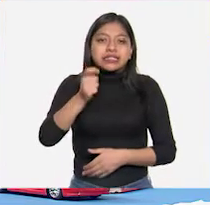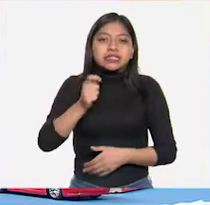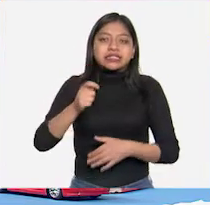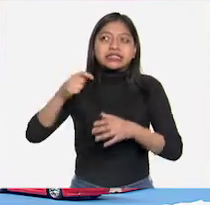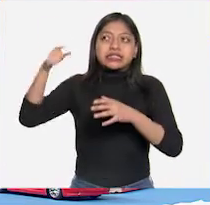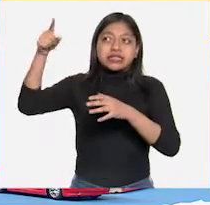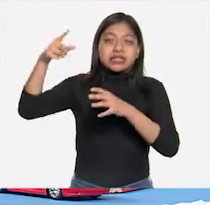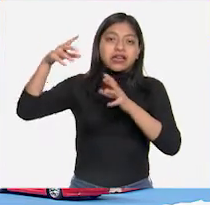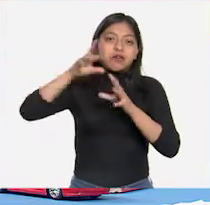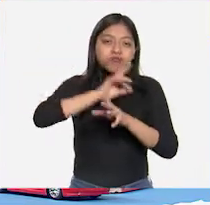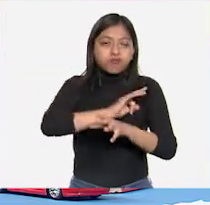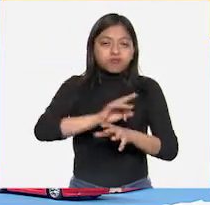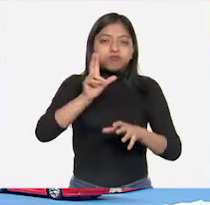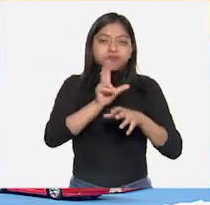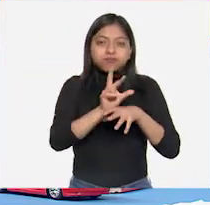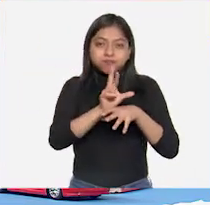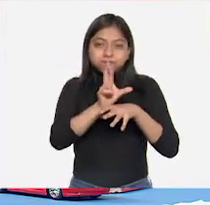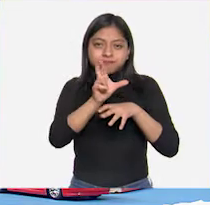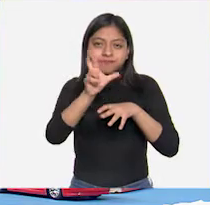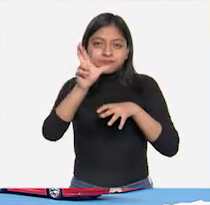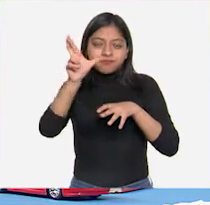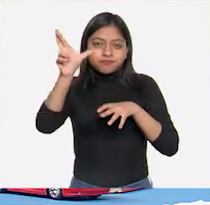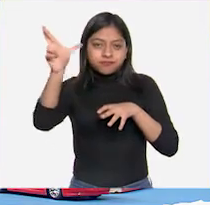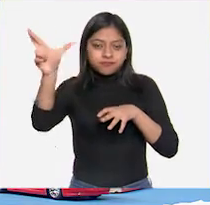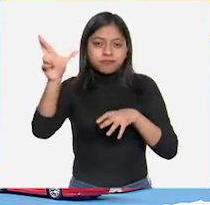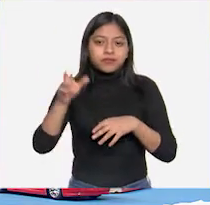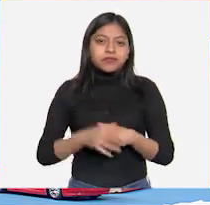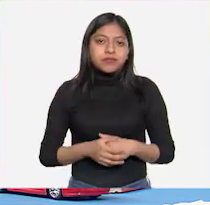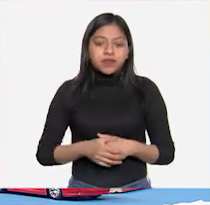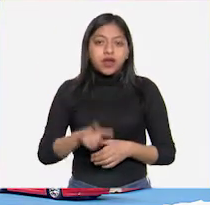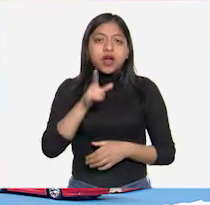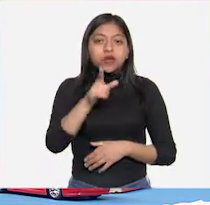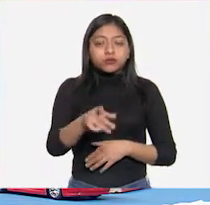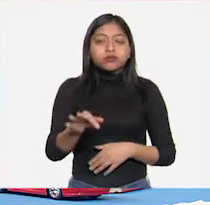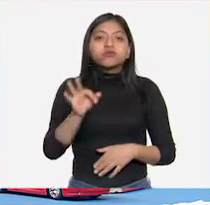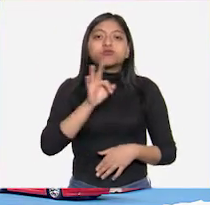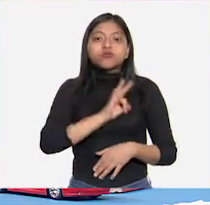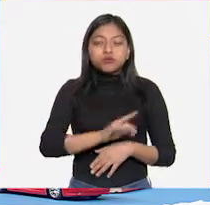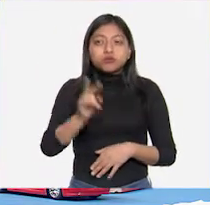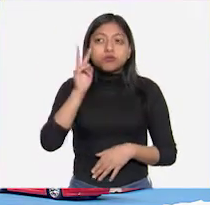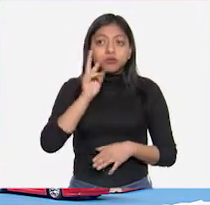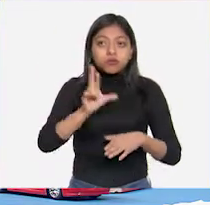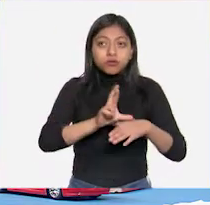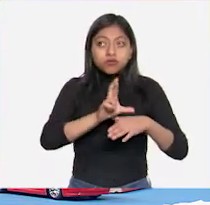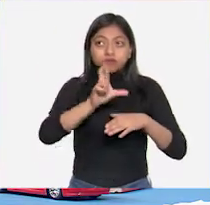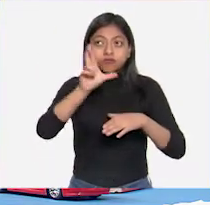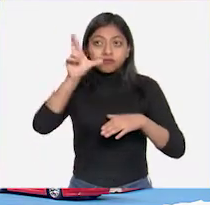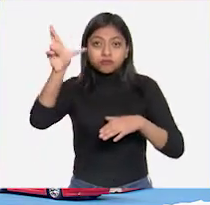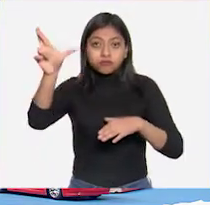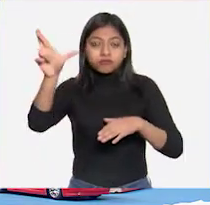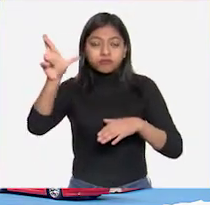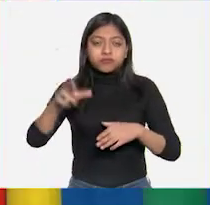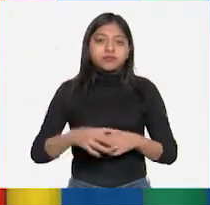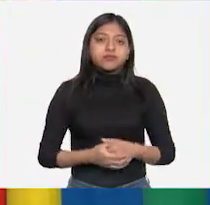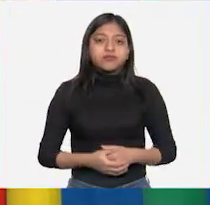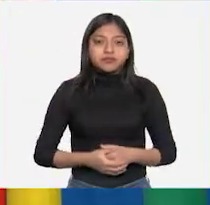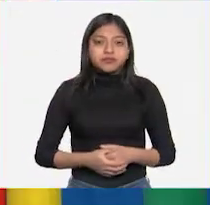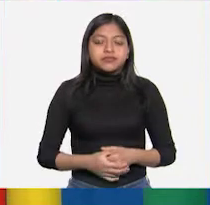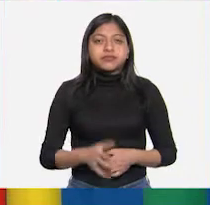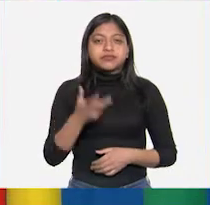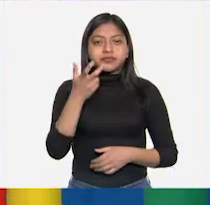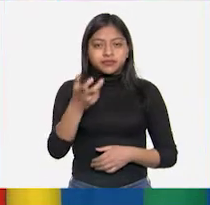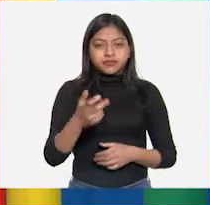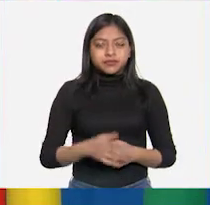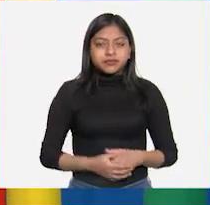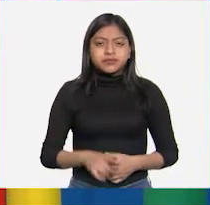Entonces, una fuerza igual y opuesta empuja el cohete hacia adelante. Así es.